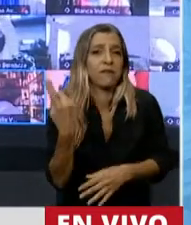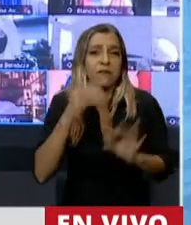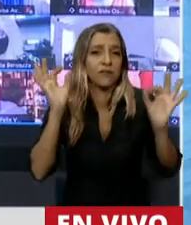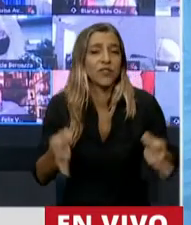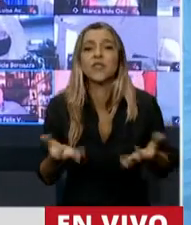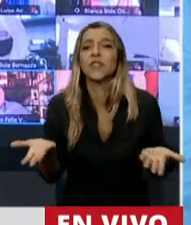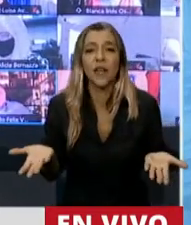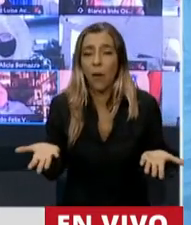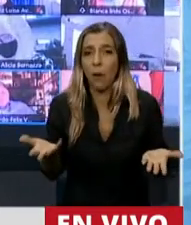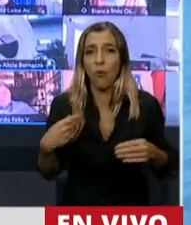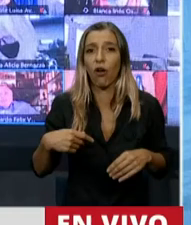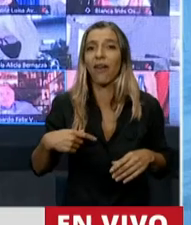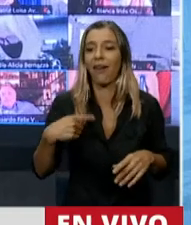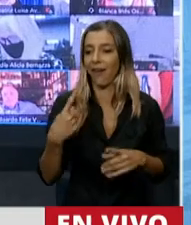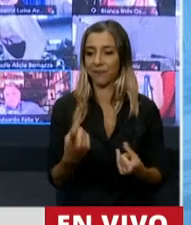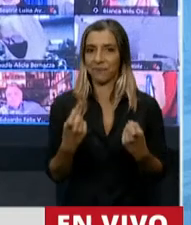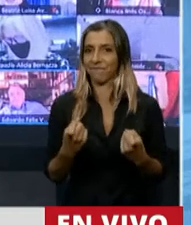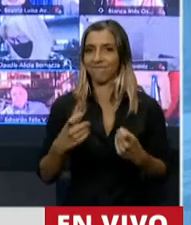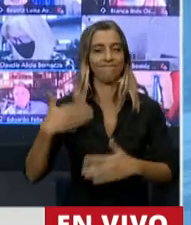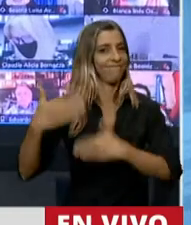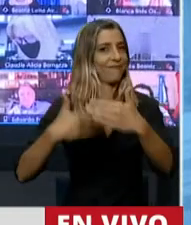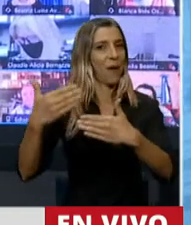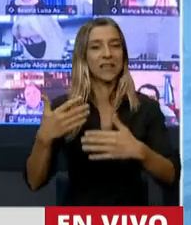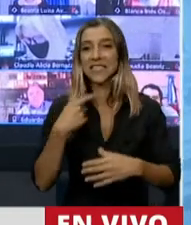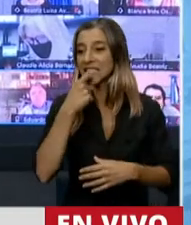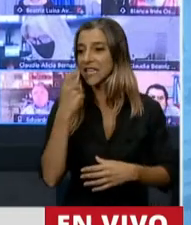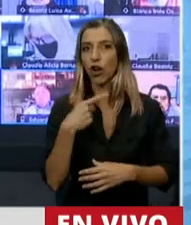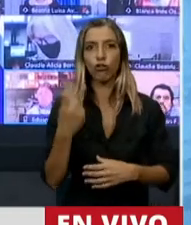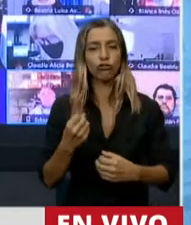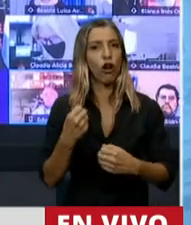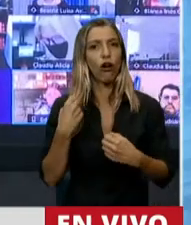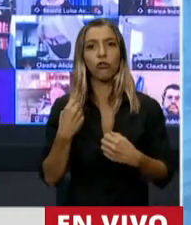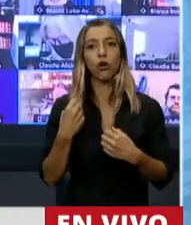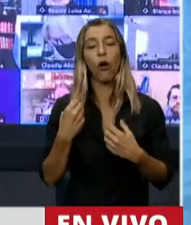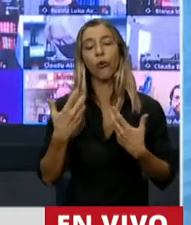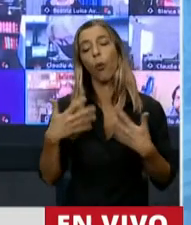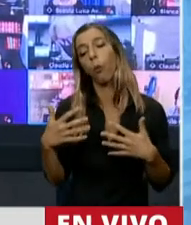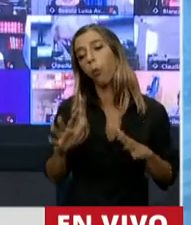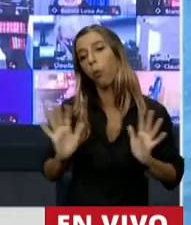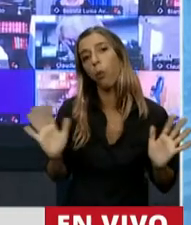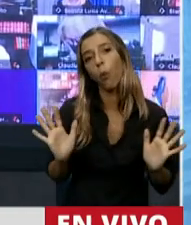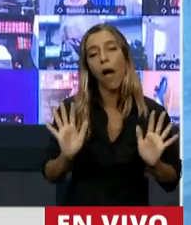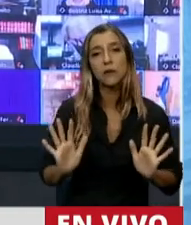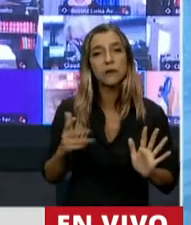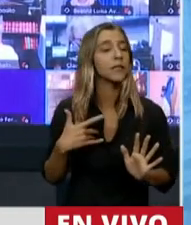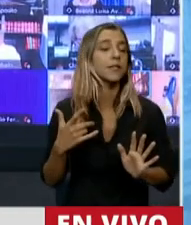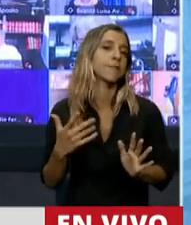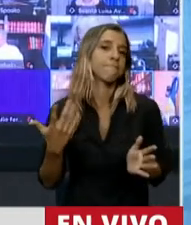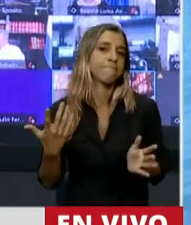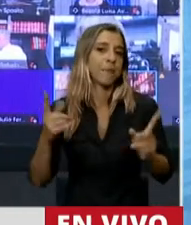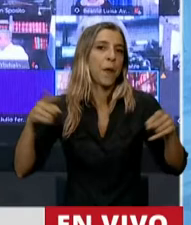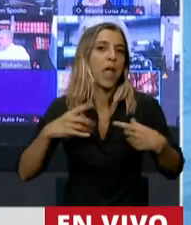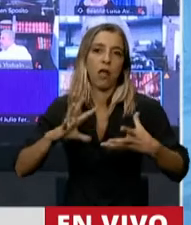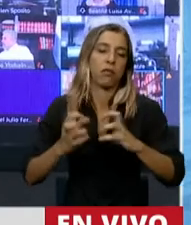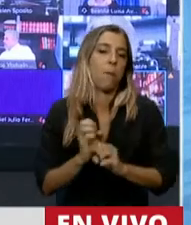comunidad que no se realiza. No nos resignemos, señora presidenta, contra la cultura del descarte, una